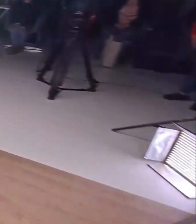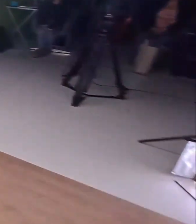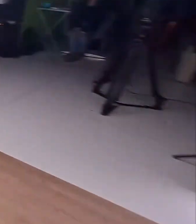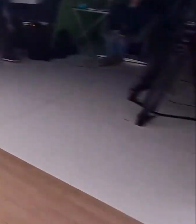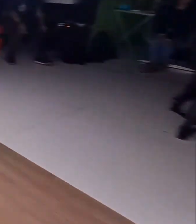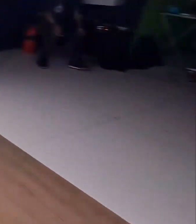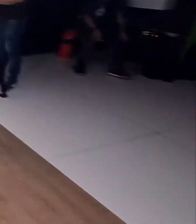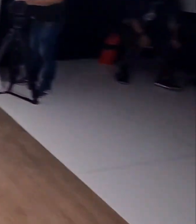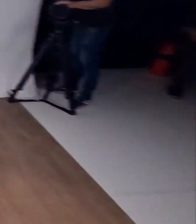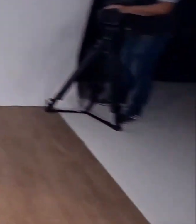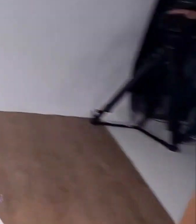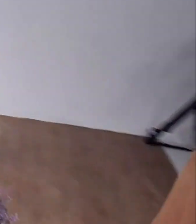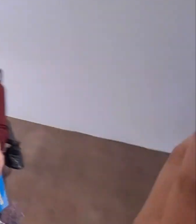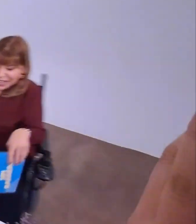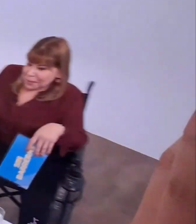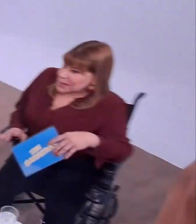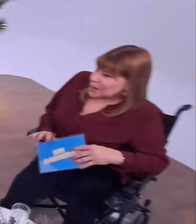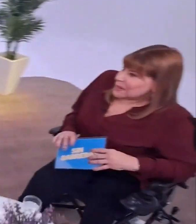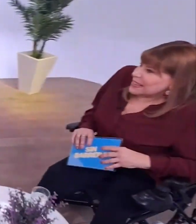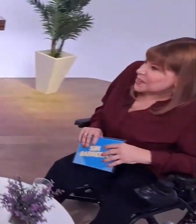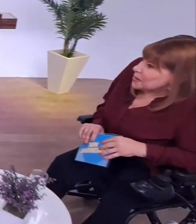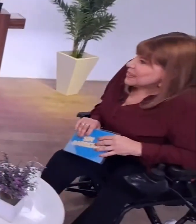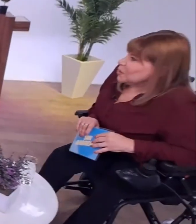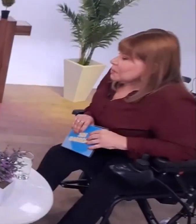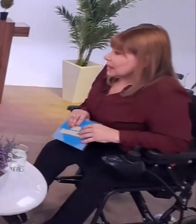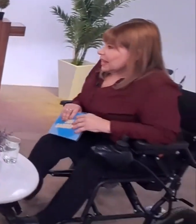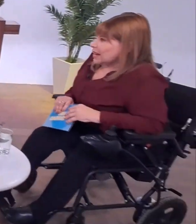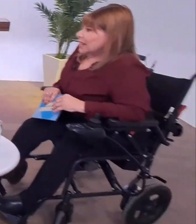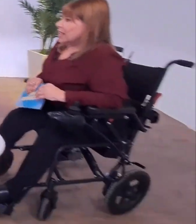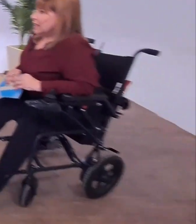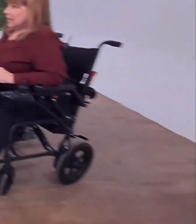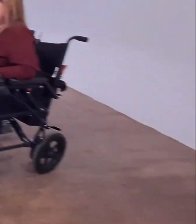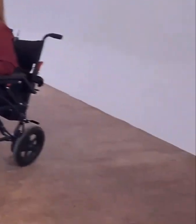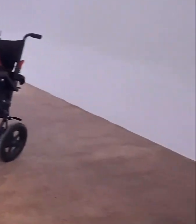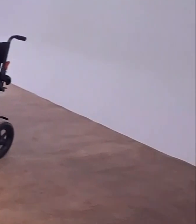está, Mayena? ¿Cómo estamos? ¡Qué gusto, qué gusto! ¿Qué gusto, verdad? Todavía siento, por favor.